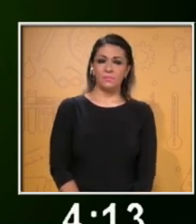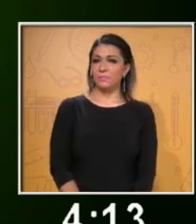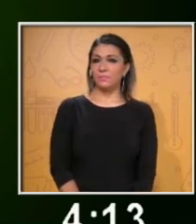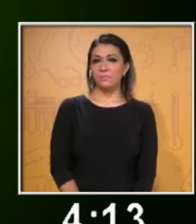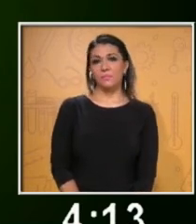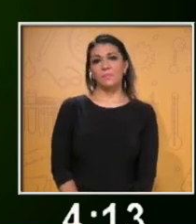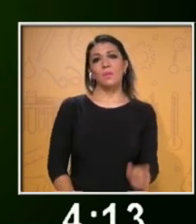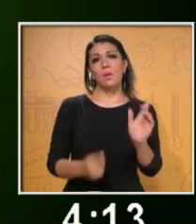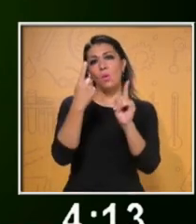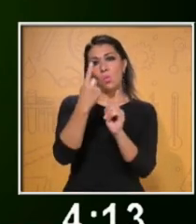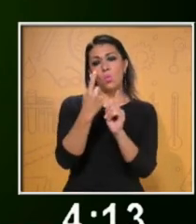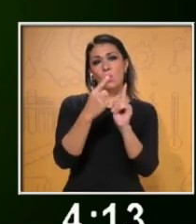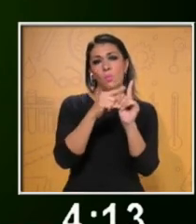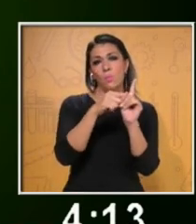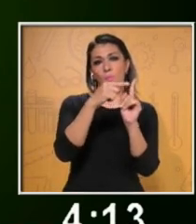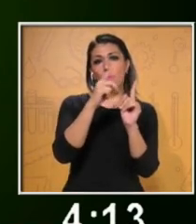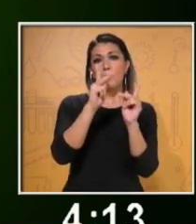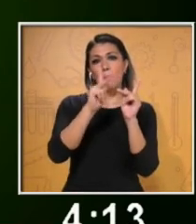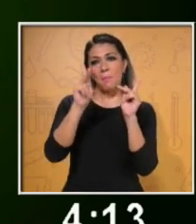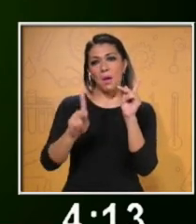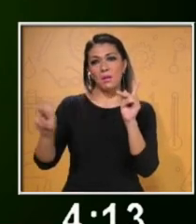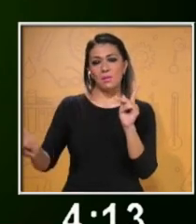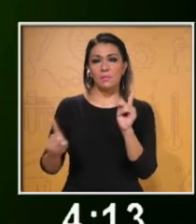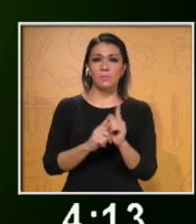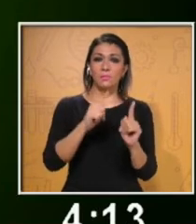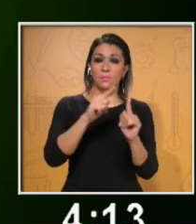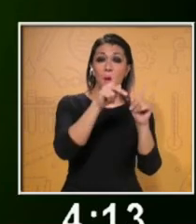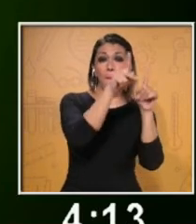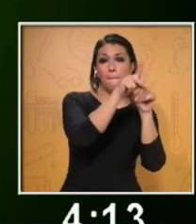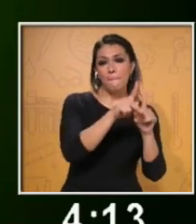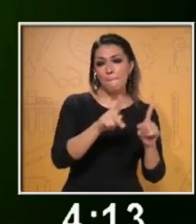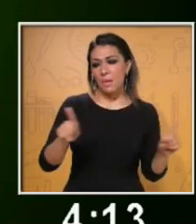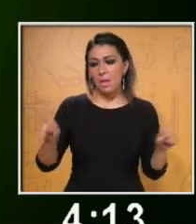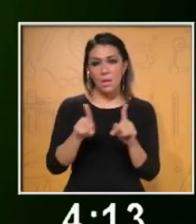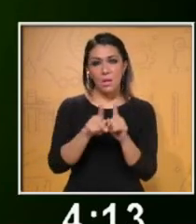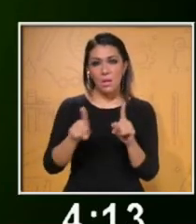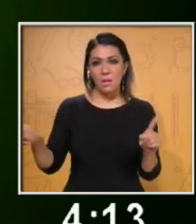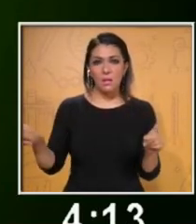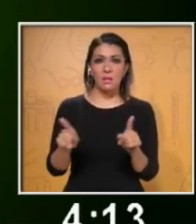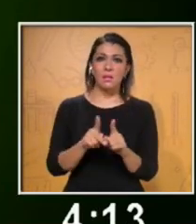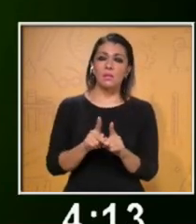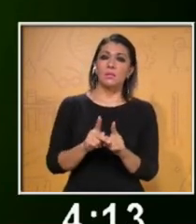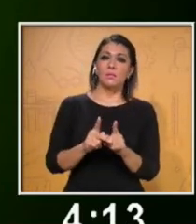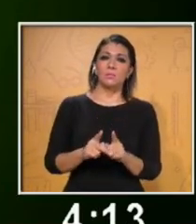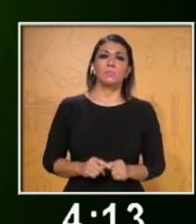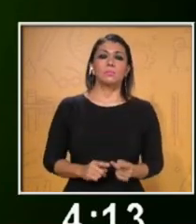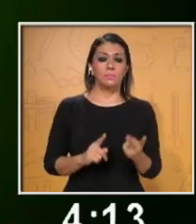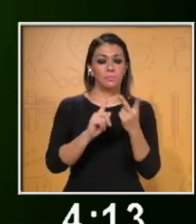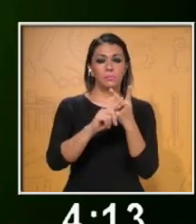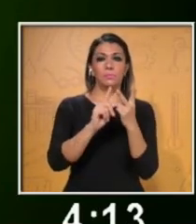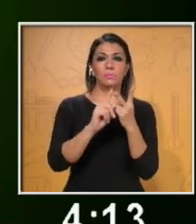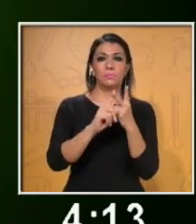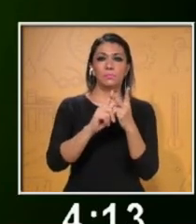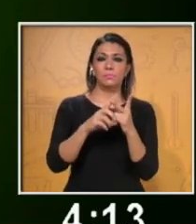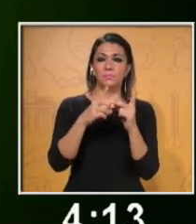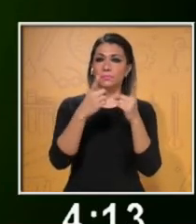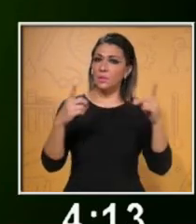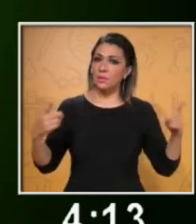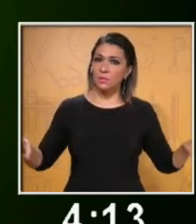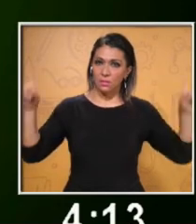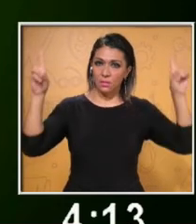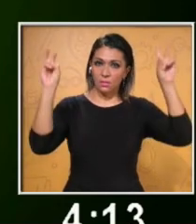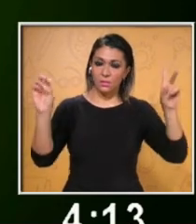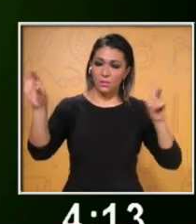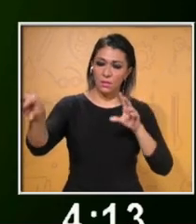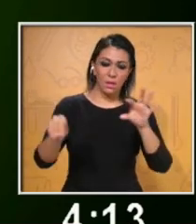Fase 1. Planear la exposición. Fase 2. Desarrollar el tema.